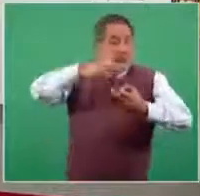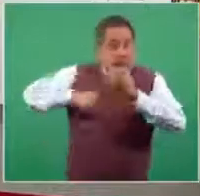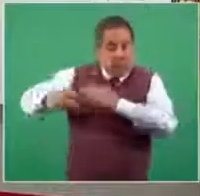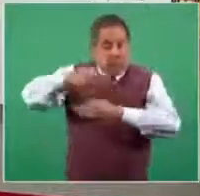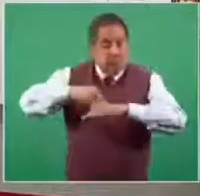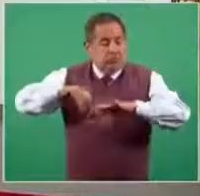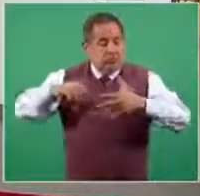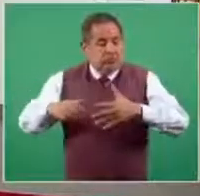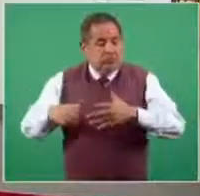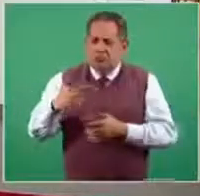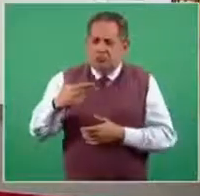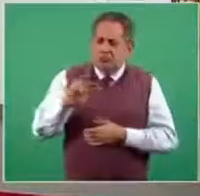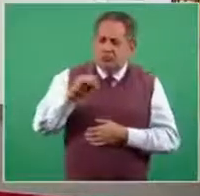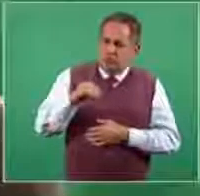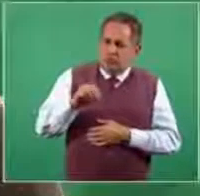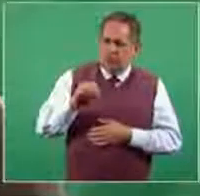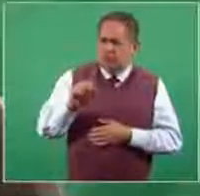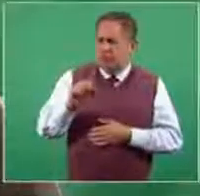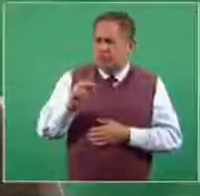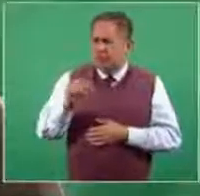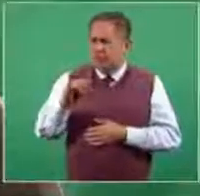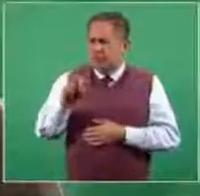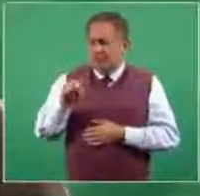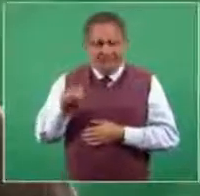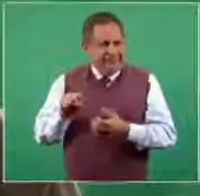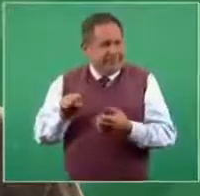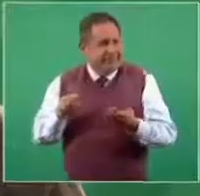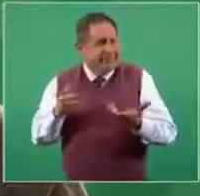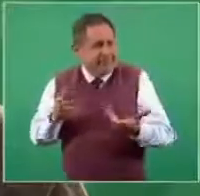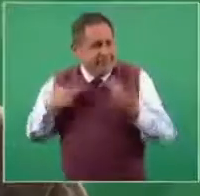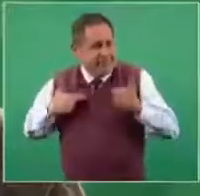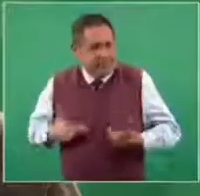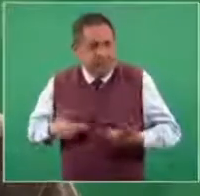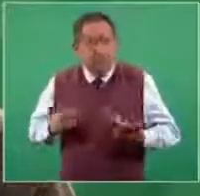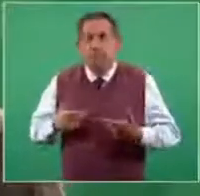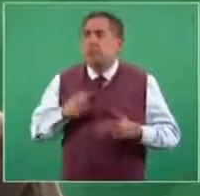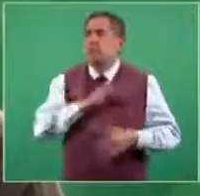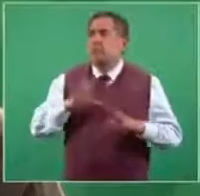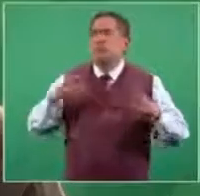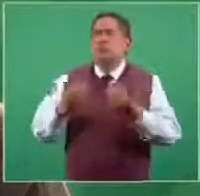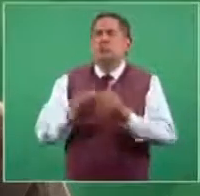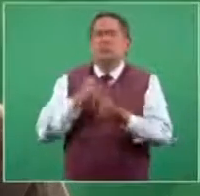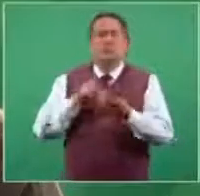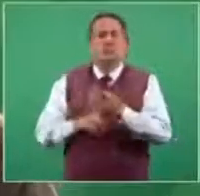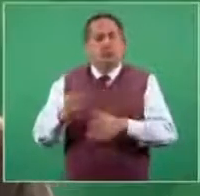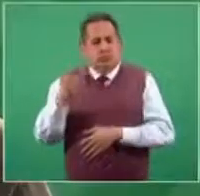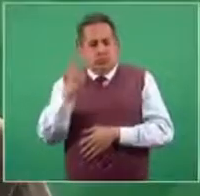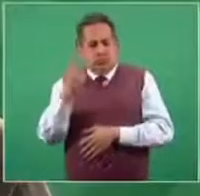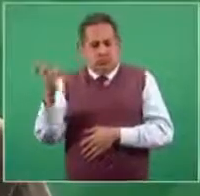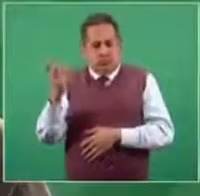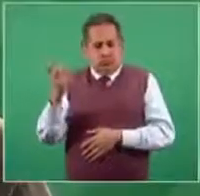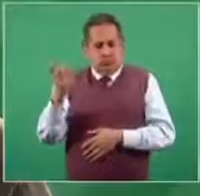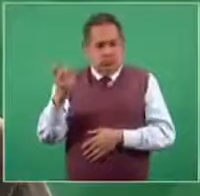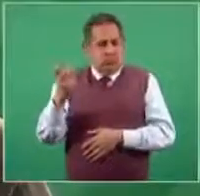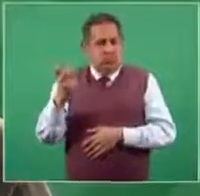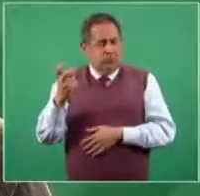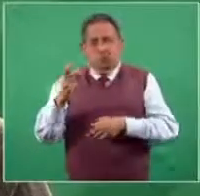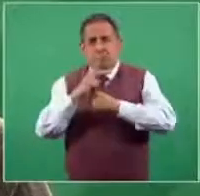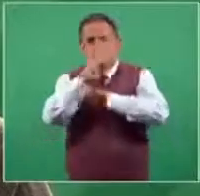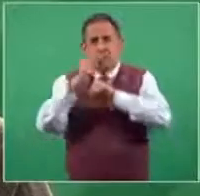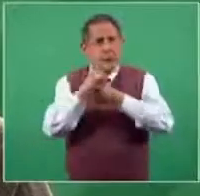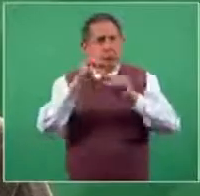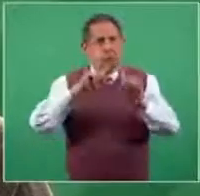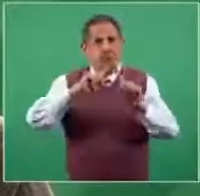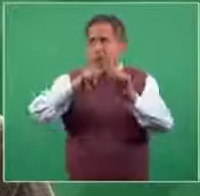afectados por este problema. En el mundo hay poco más de doscientos estados soberanos